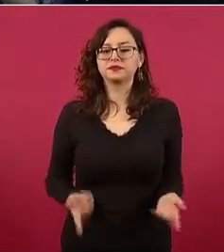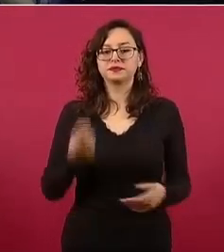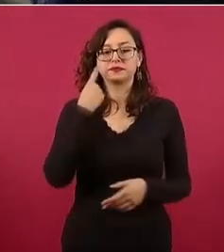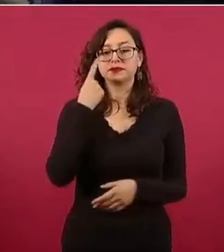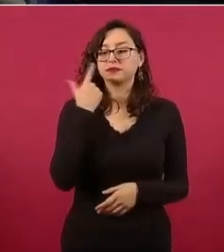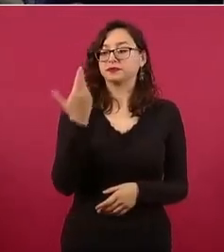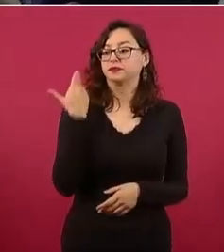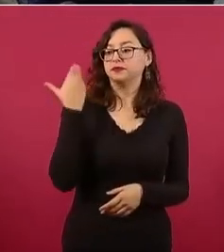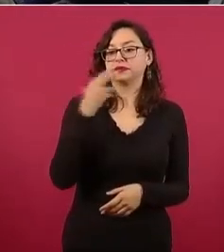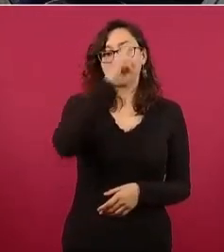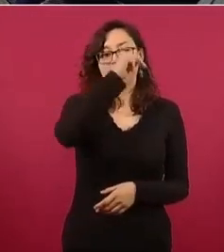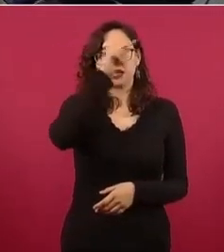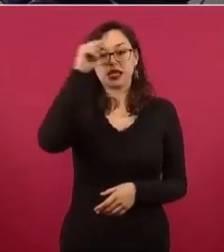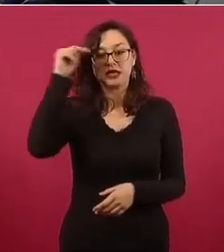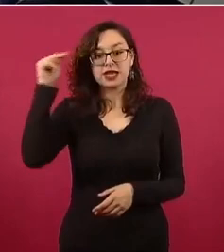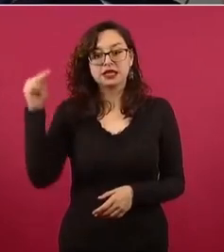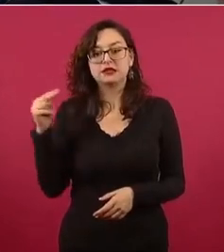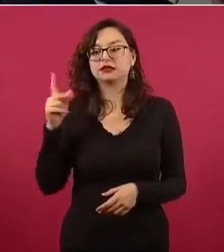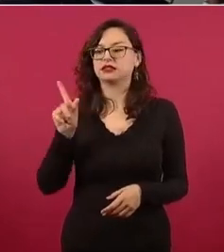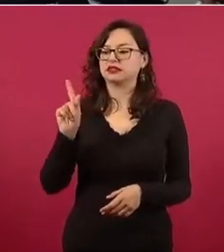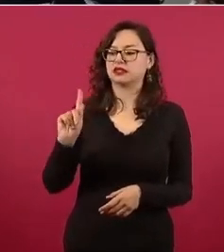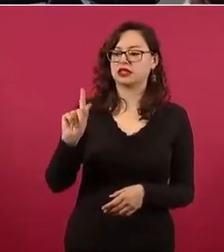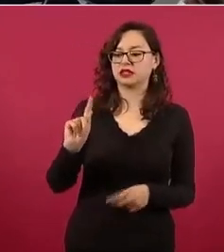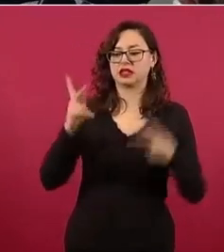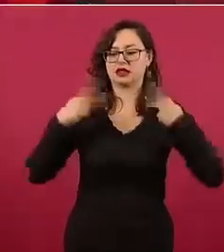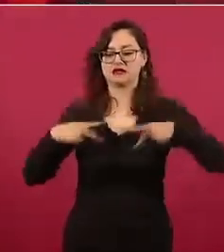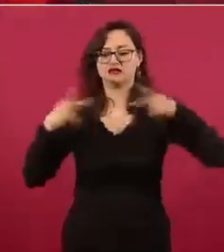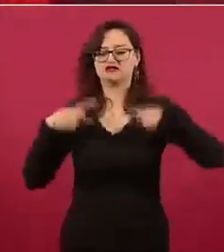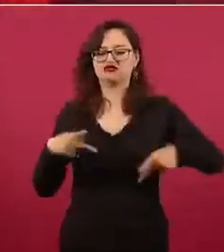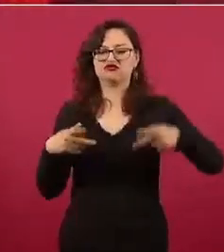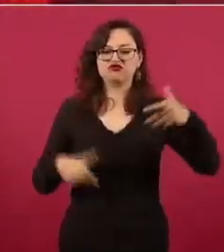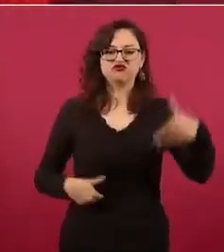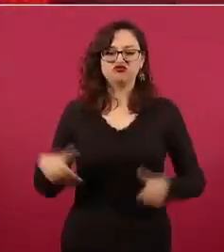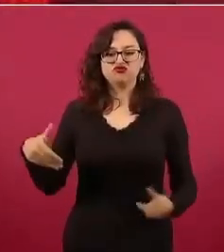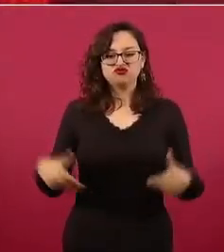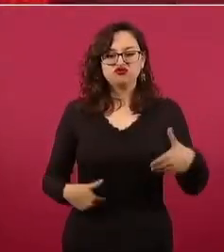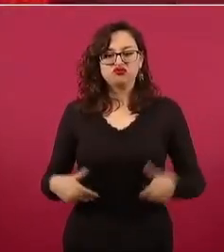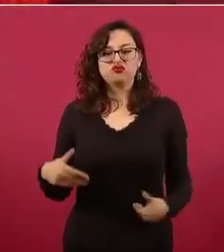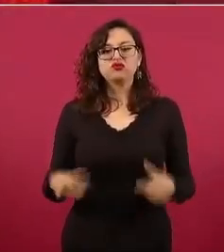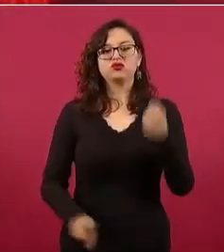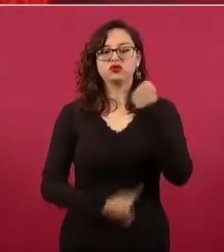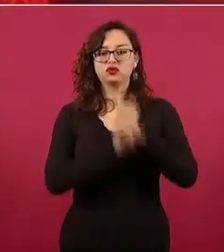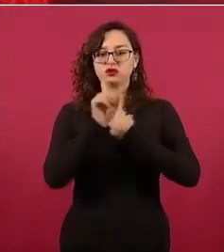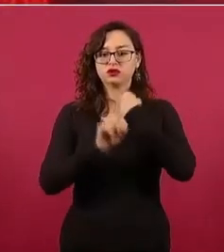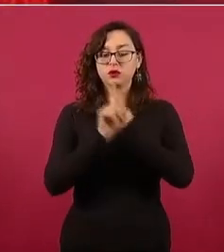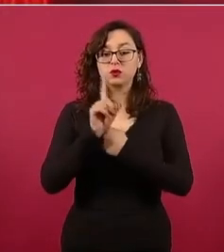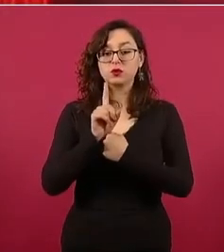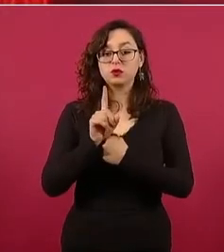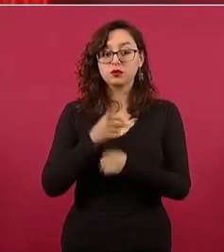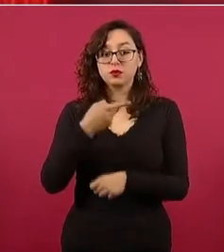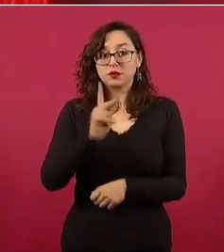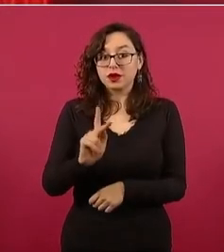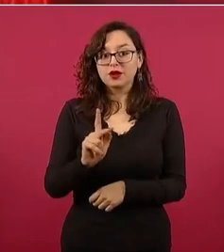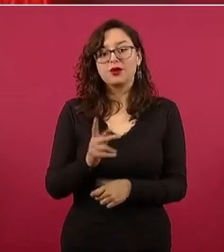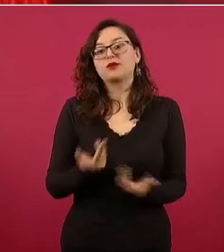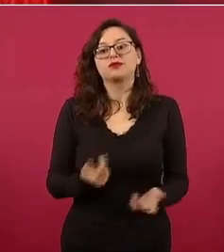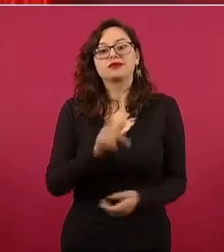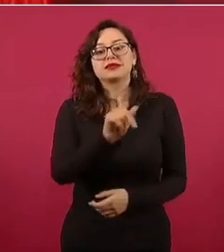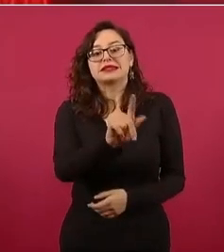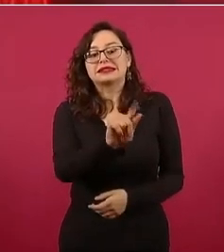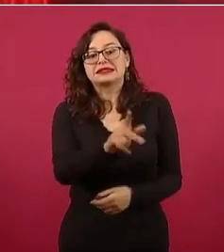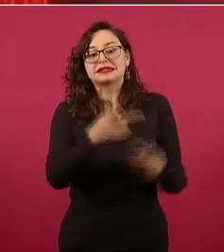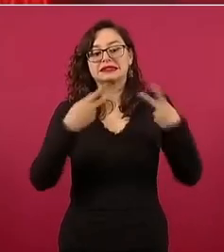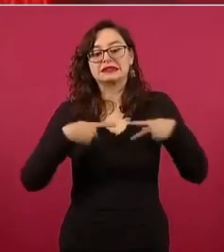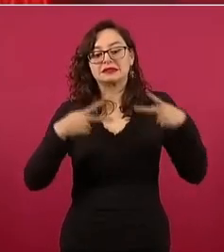trabajadores, pero no de este programa, sino